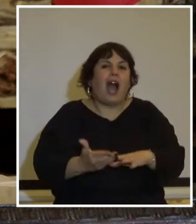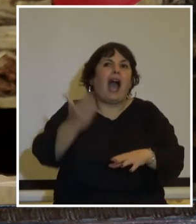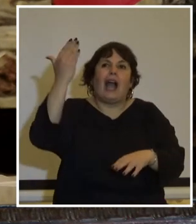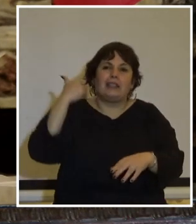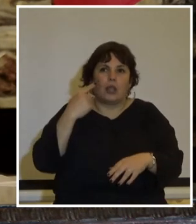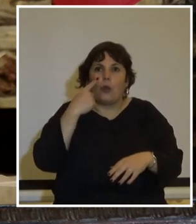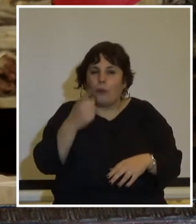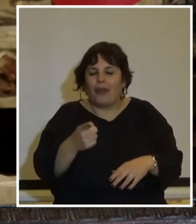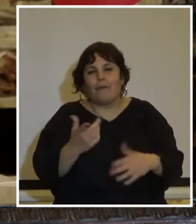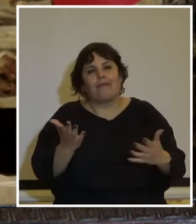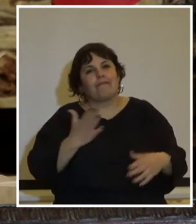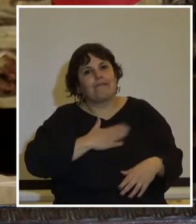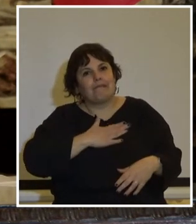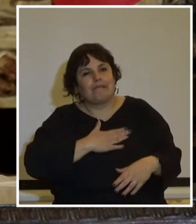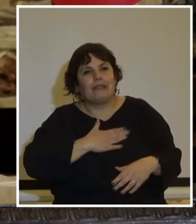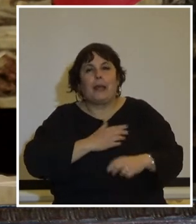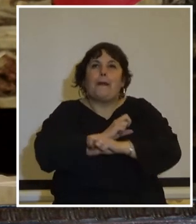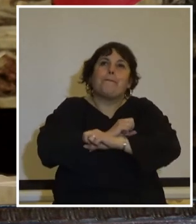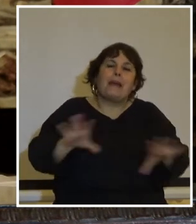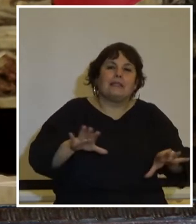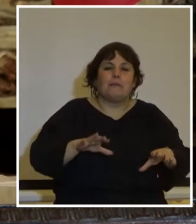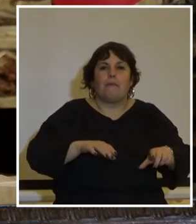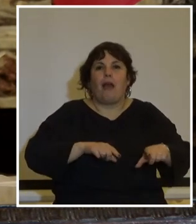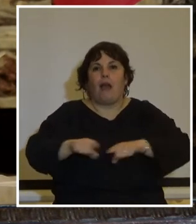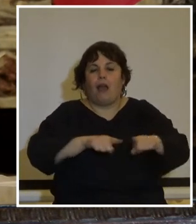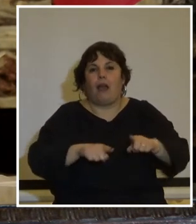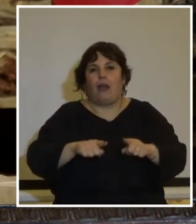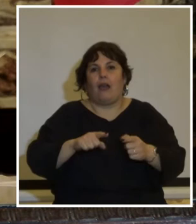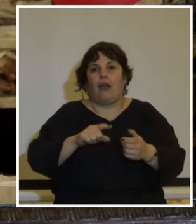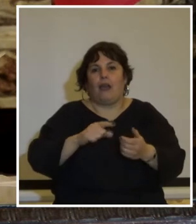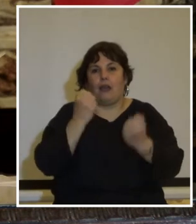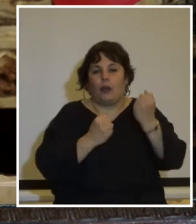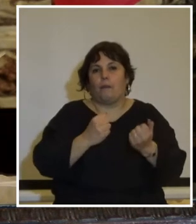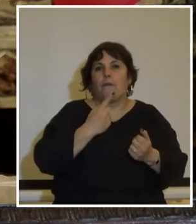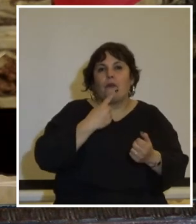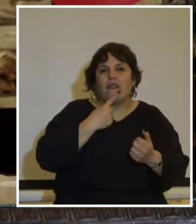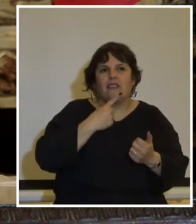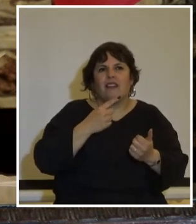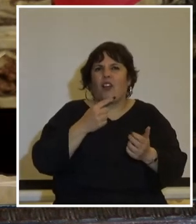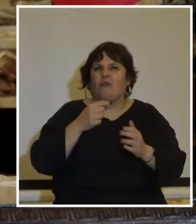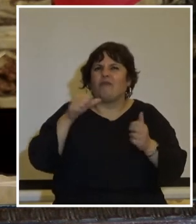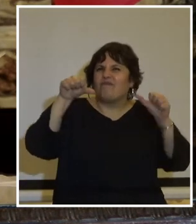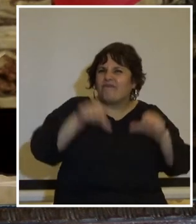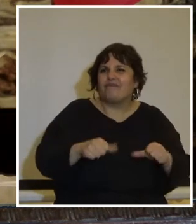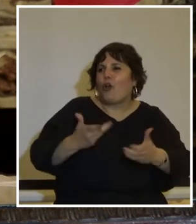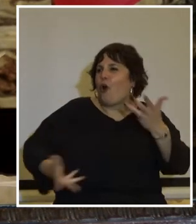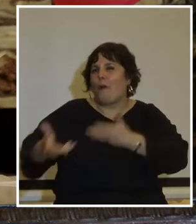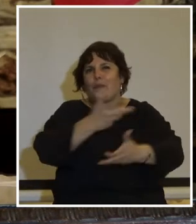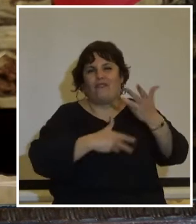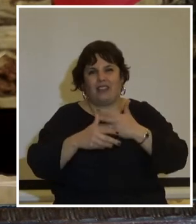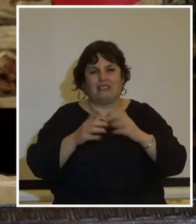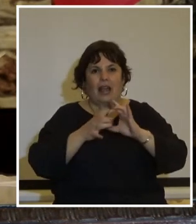con profundo pesar que la pésima gestión económica y política erosionan los fundamentos de la convivencia democrática